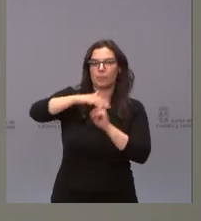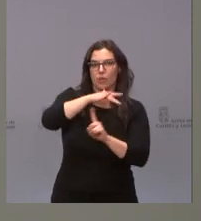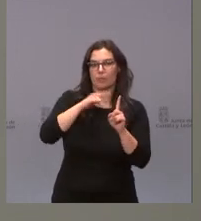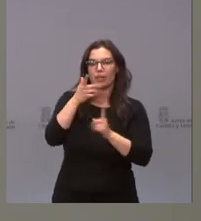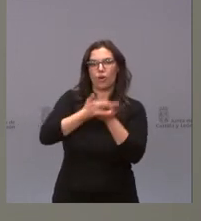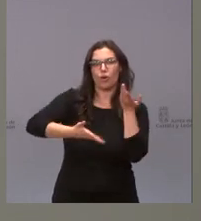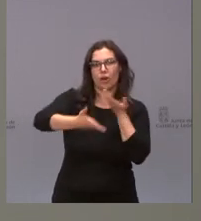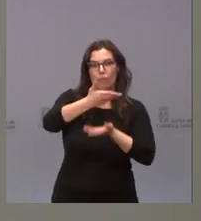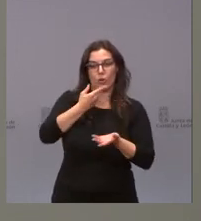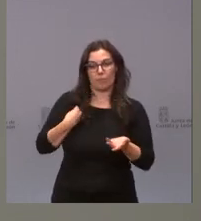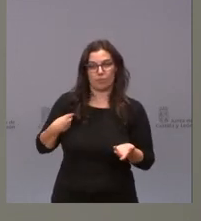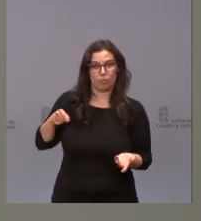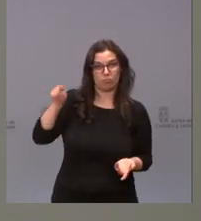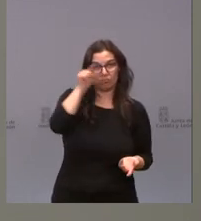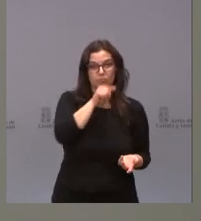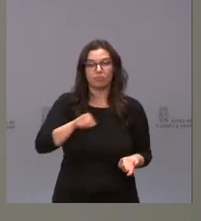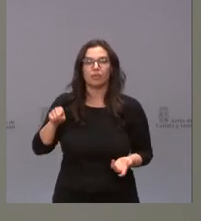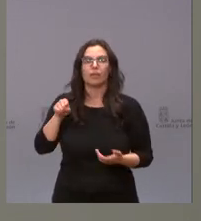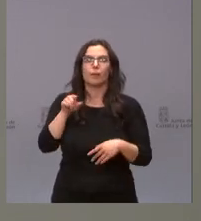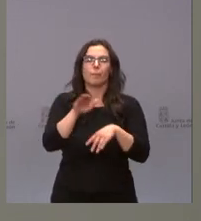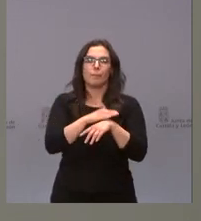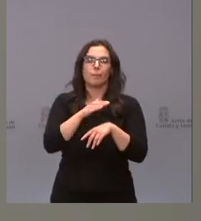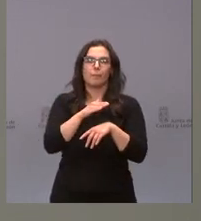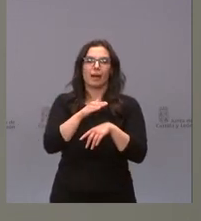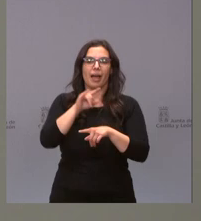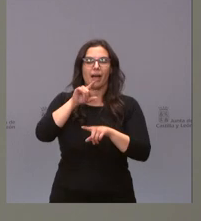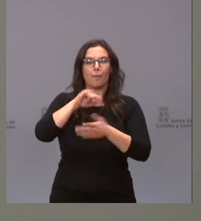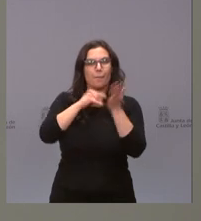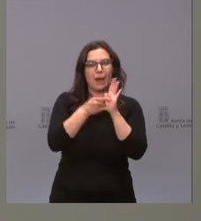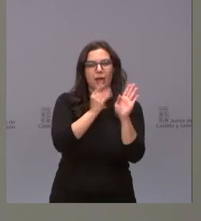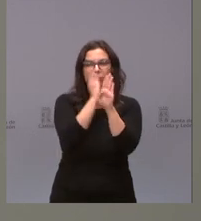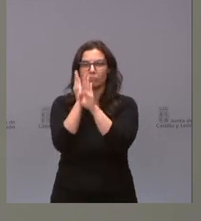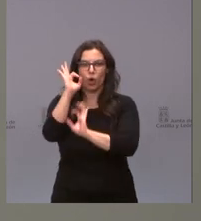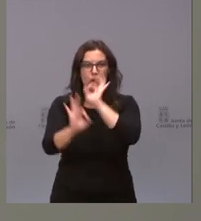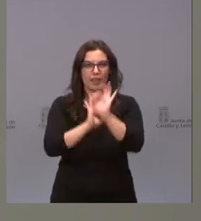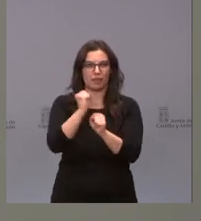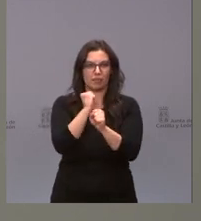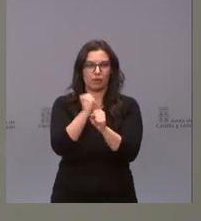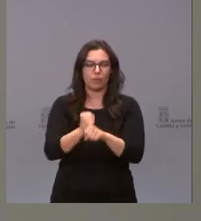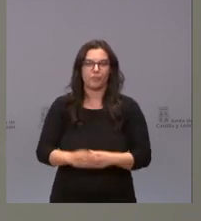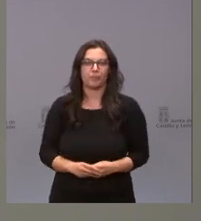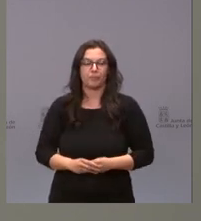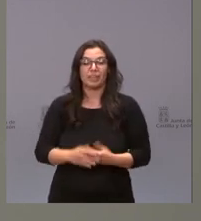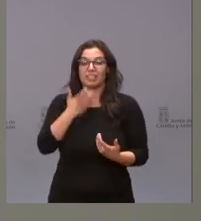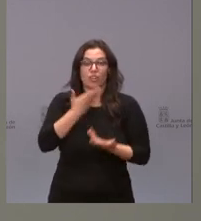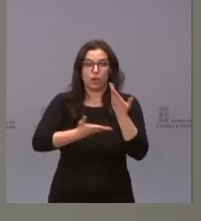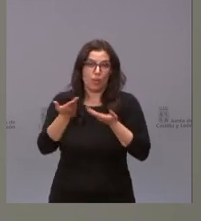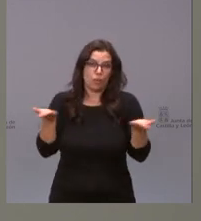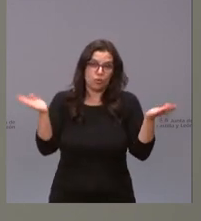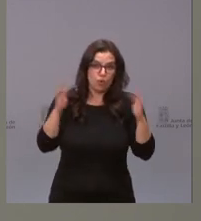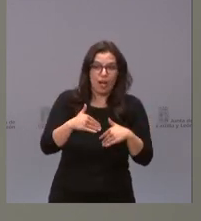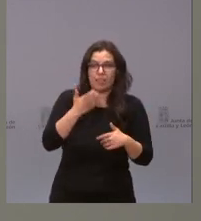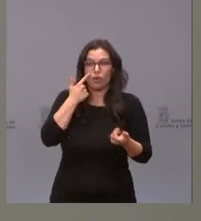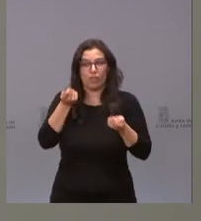que colabora con las corporaciones provinciales a la hora de lo que es la planificación de los trabajos. Sin esa colaboración y esa